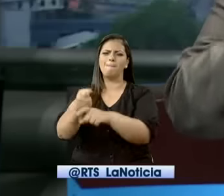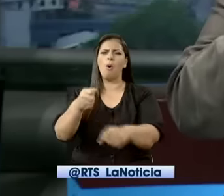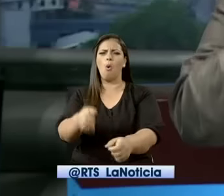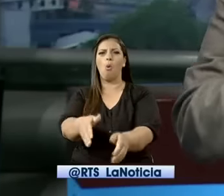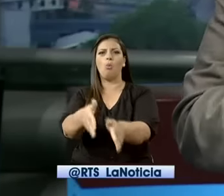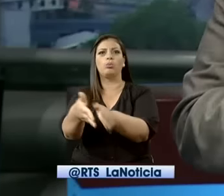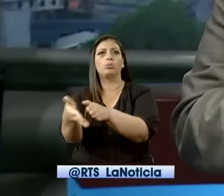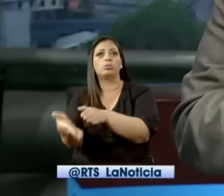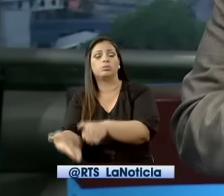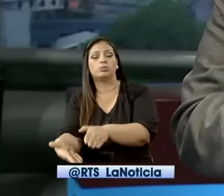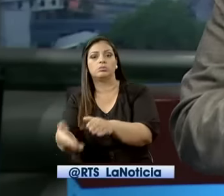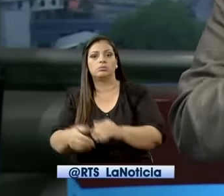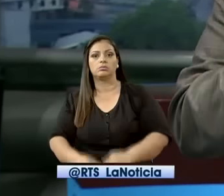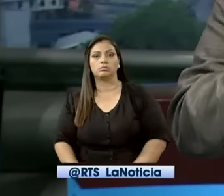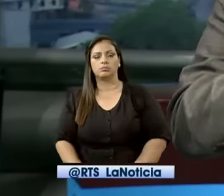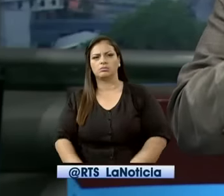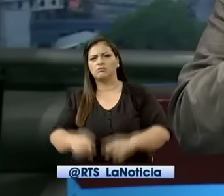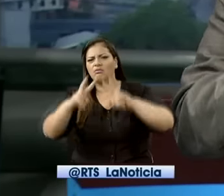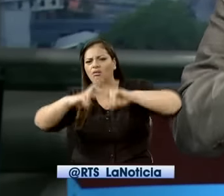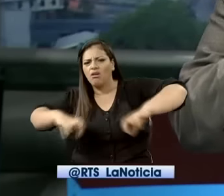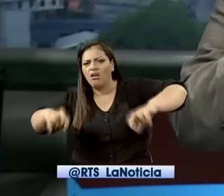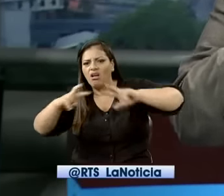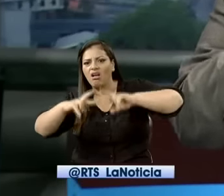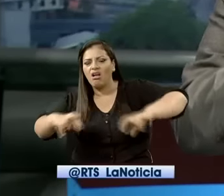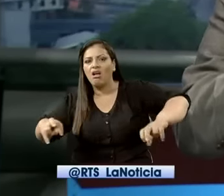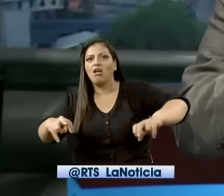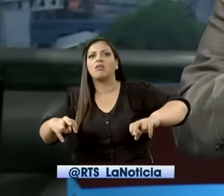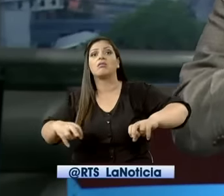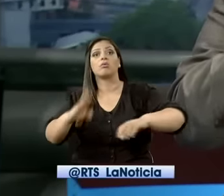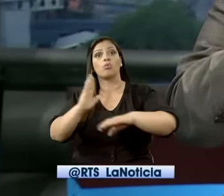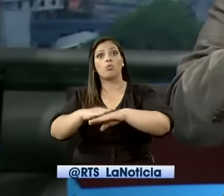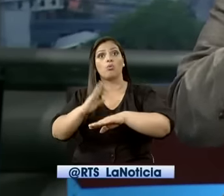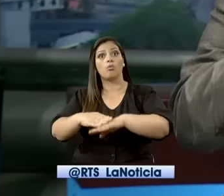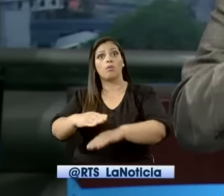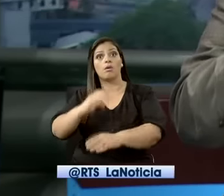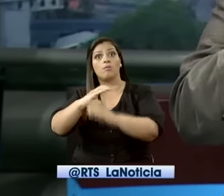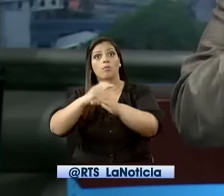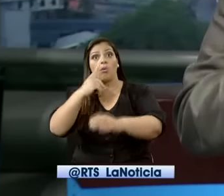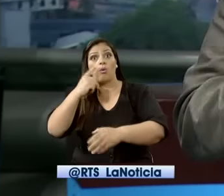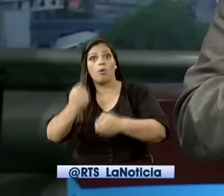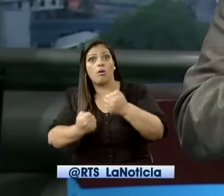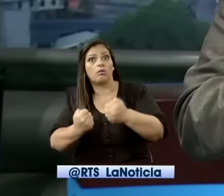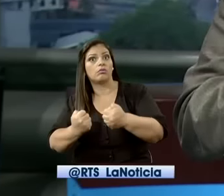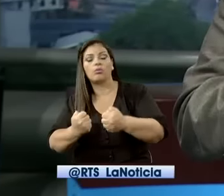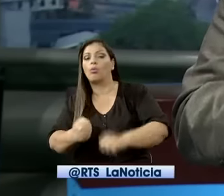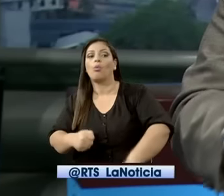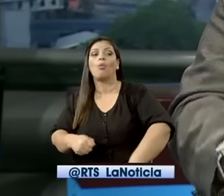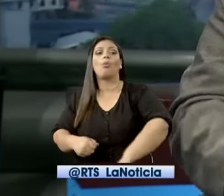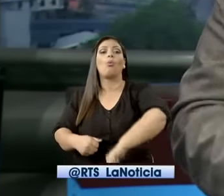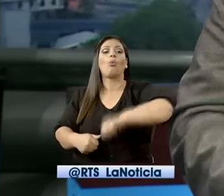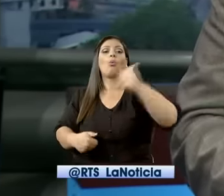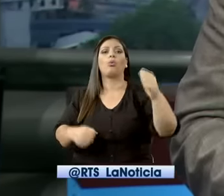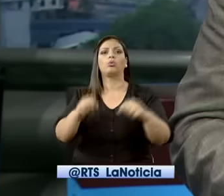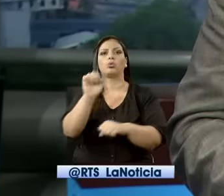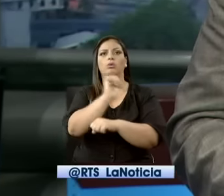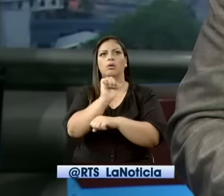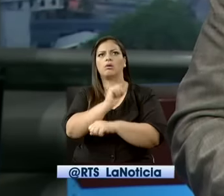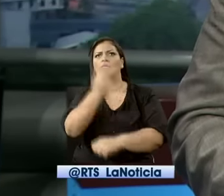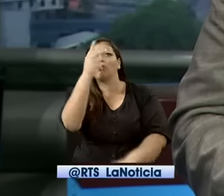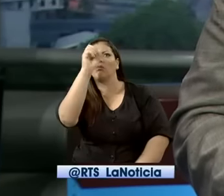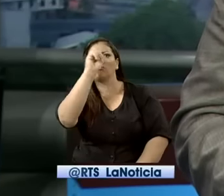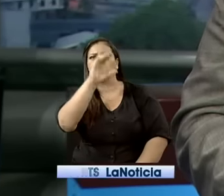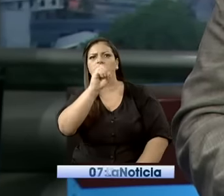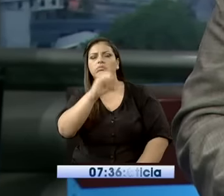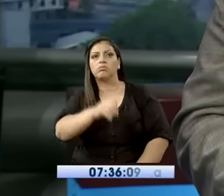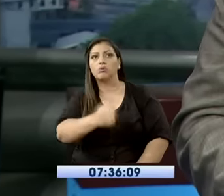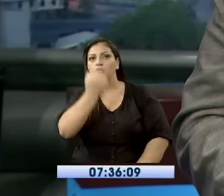el causante del accidente al no respetar la luz roja y chocar con el bus. Una mujer que está embarazada